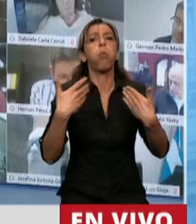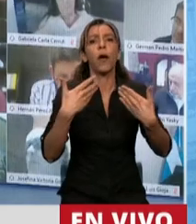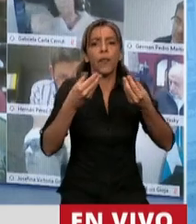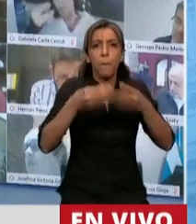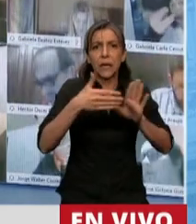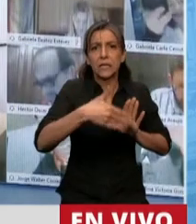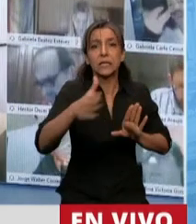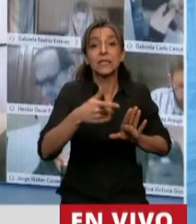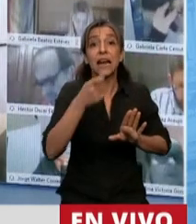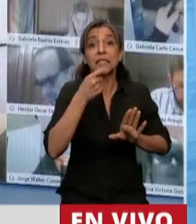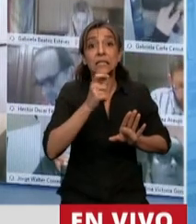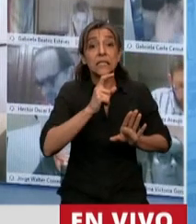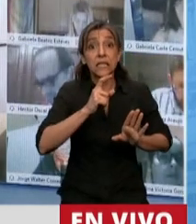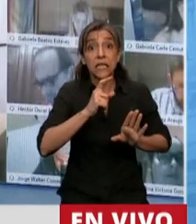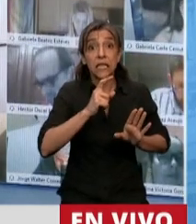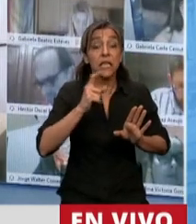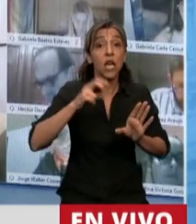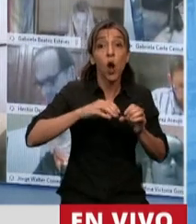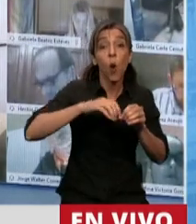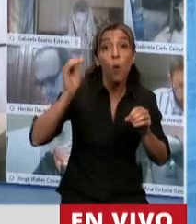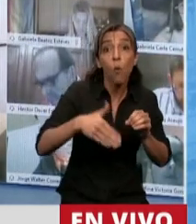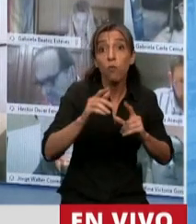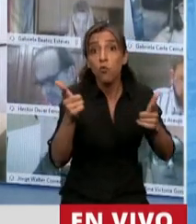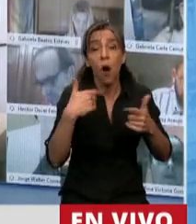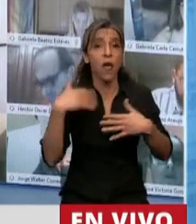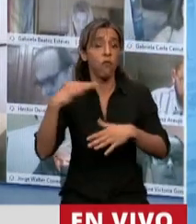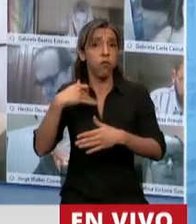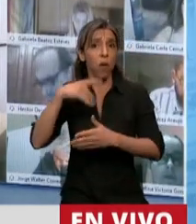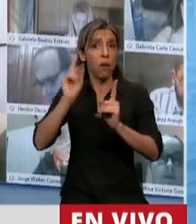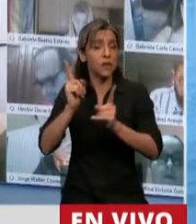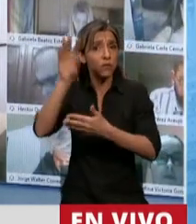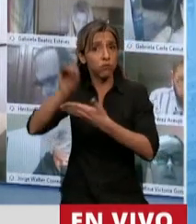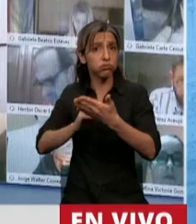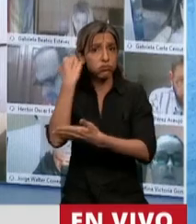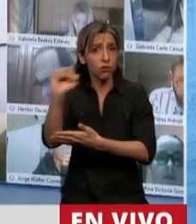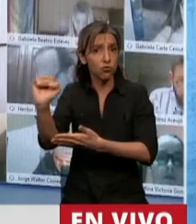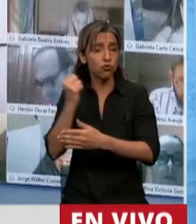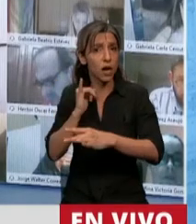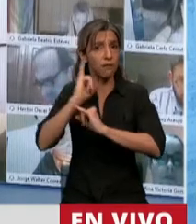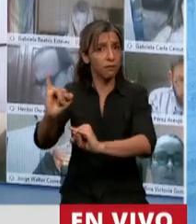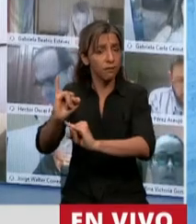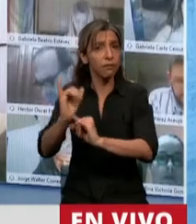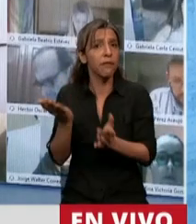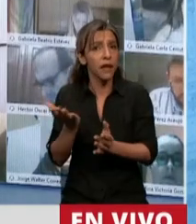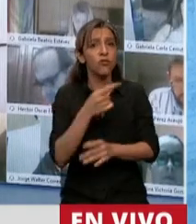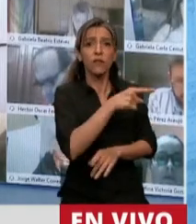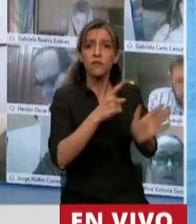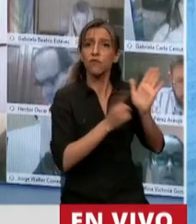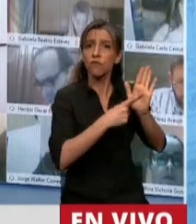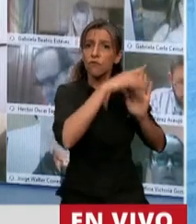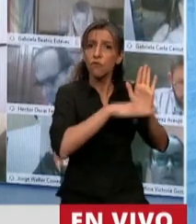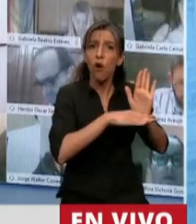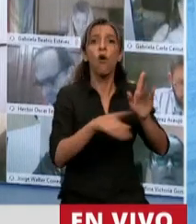media hora después. Esto es una obligación de la Secretaría y usted tiene que hacerla cumplir como se lo pidió la diputada